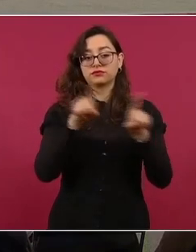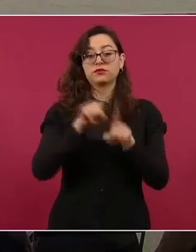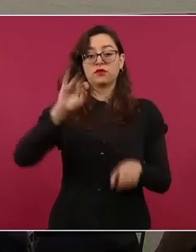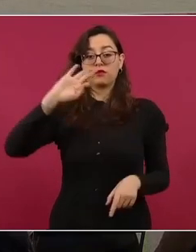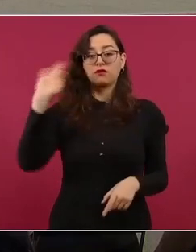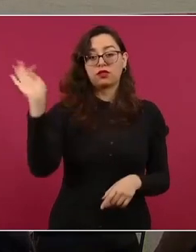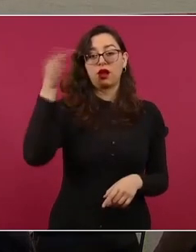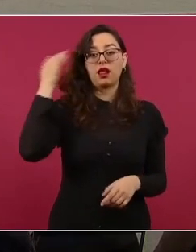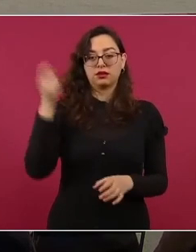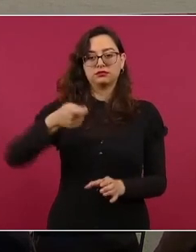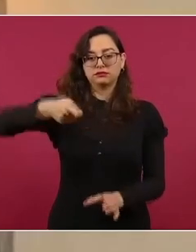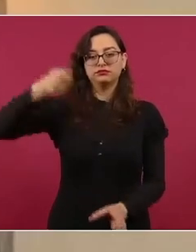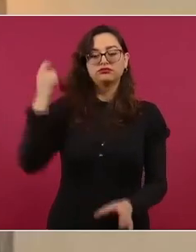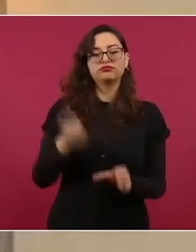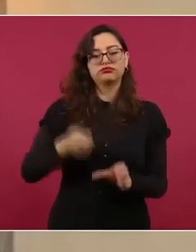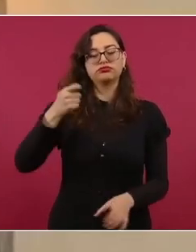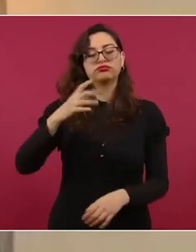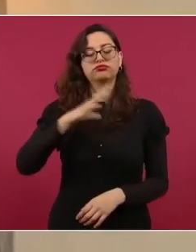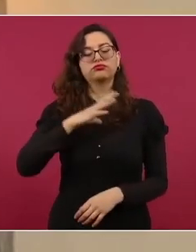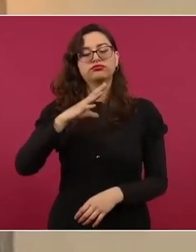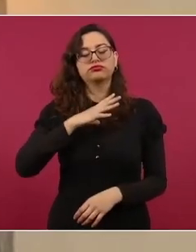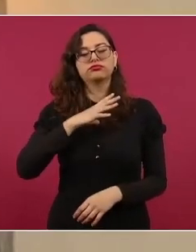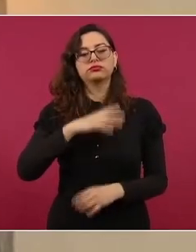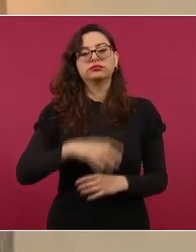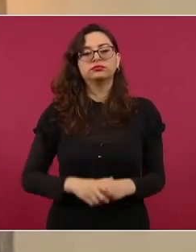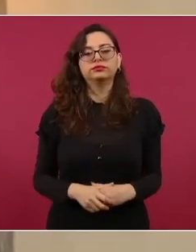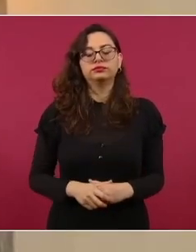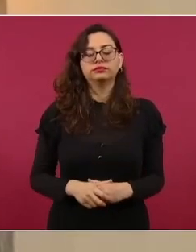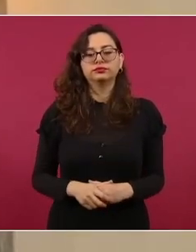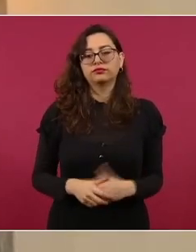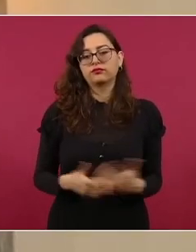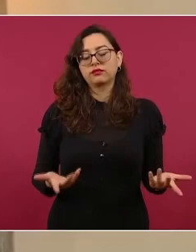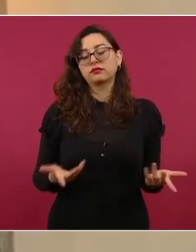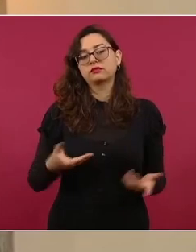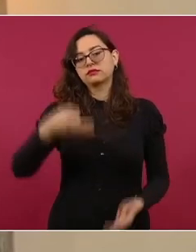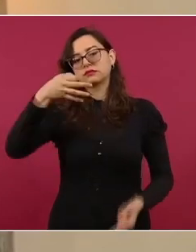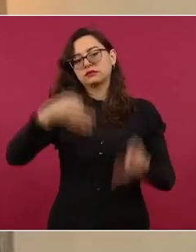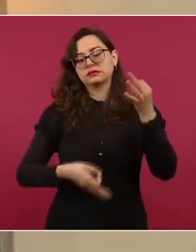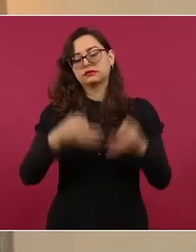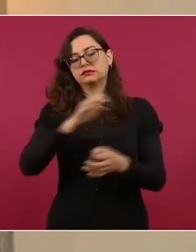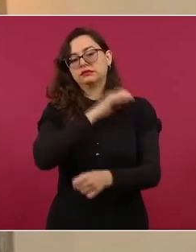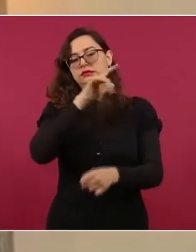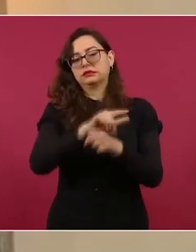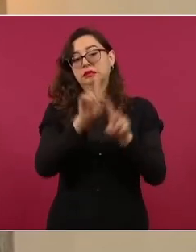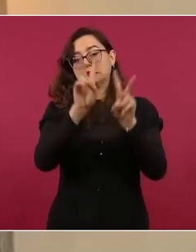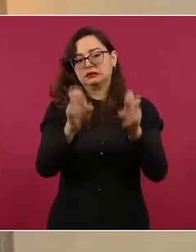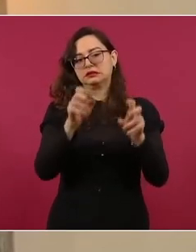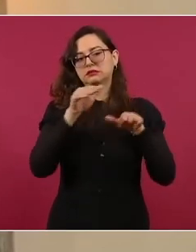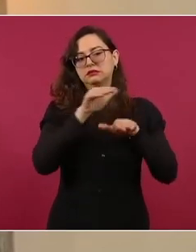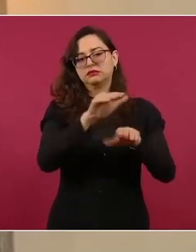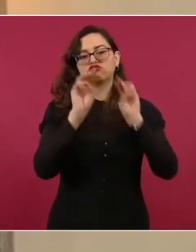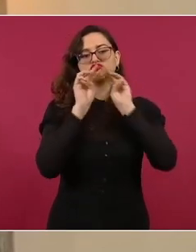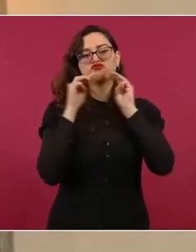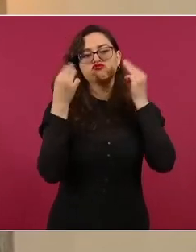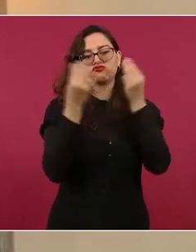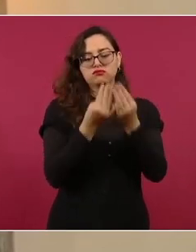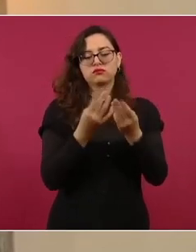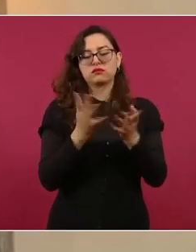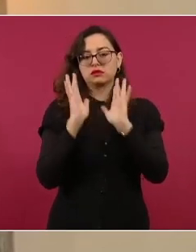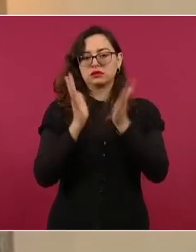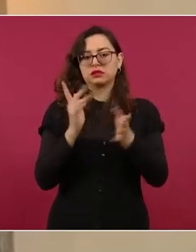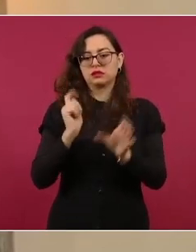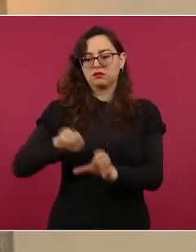informar que la Fiscalía Especializada en materia de delincuencia organizada informó que obtuvo sentencia condenatoria